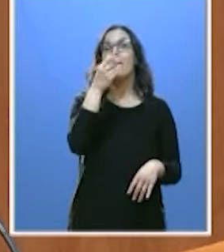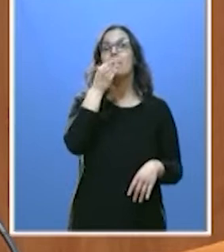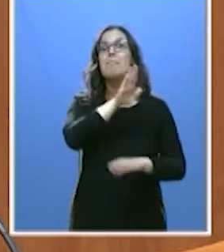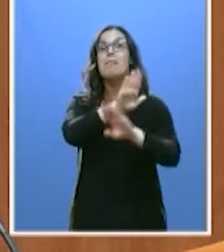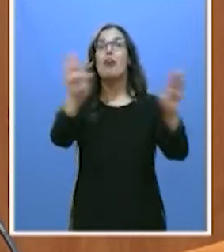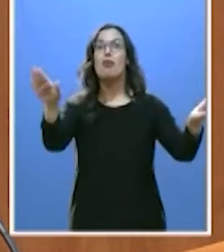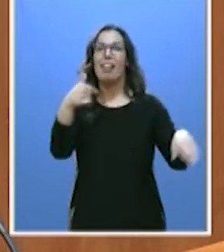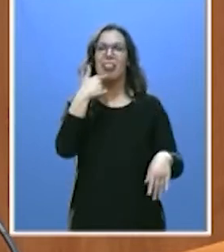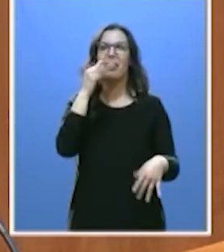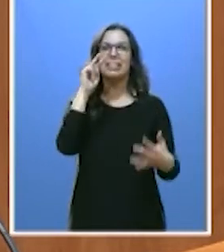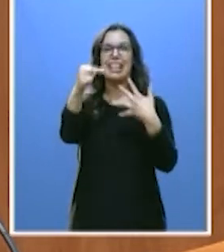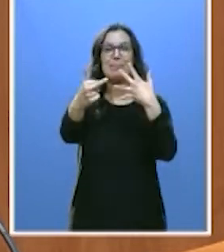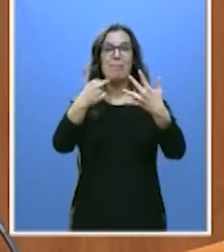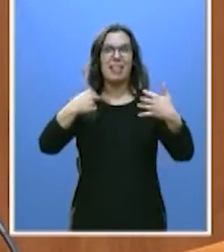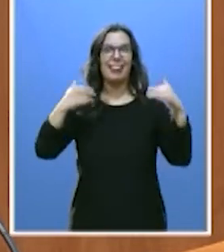Transparencia.